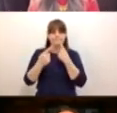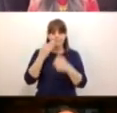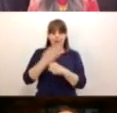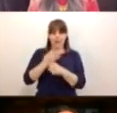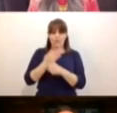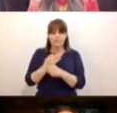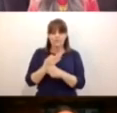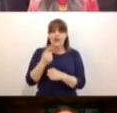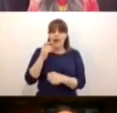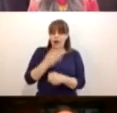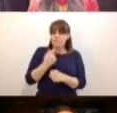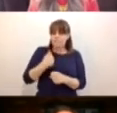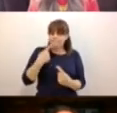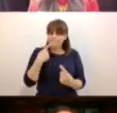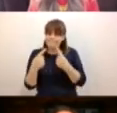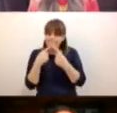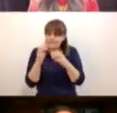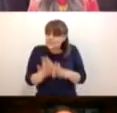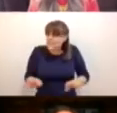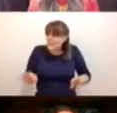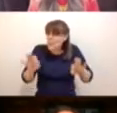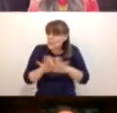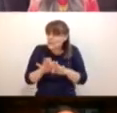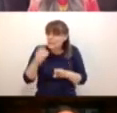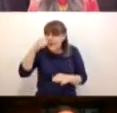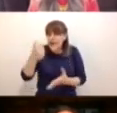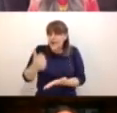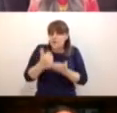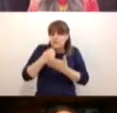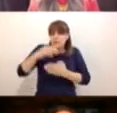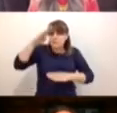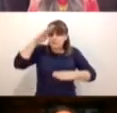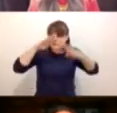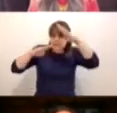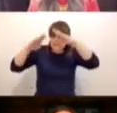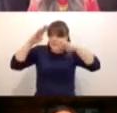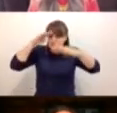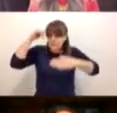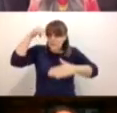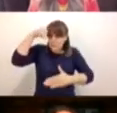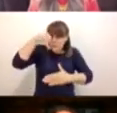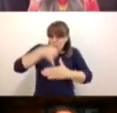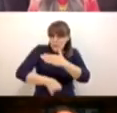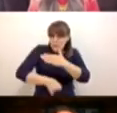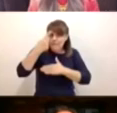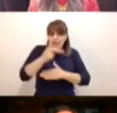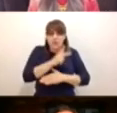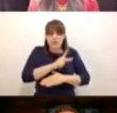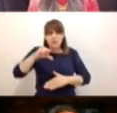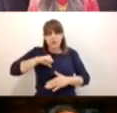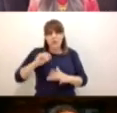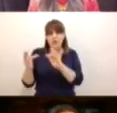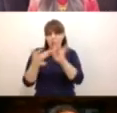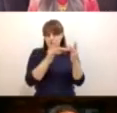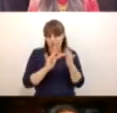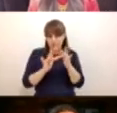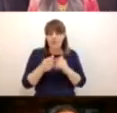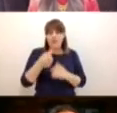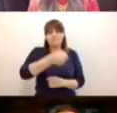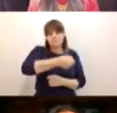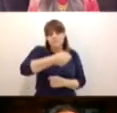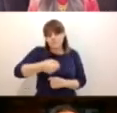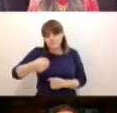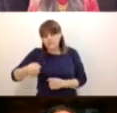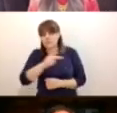reflexivo, pero sobre todo para todos los que hoy estamos conectados en esta tarde. Un afectuoso saludo a todos los